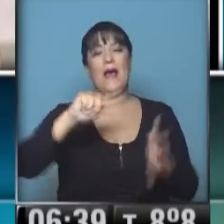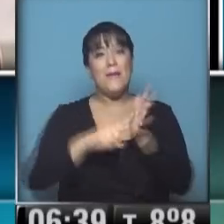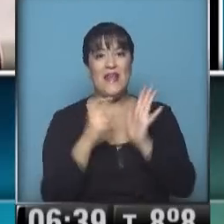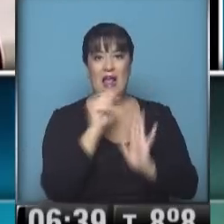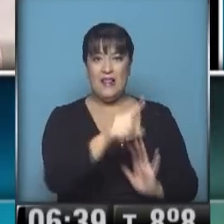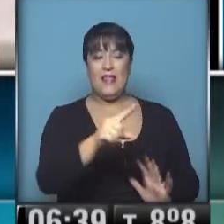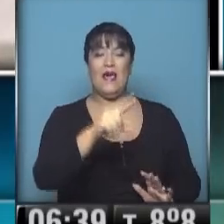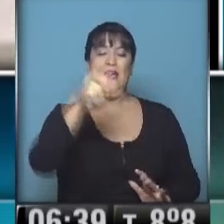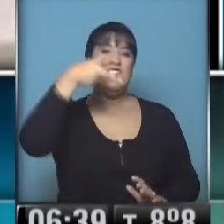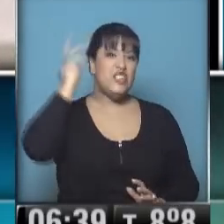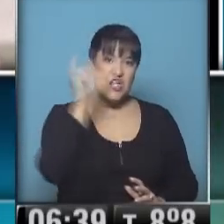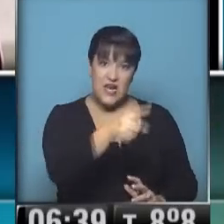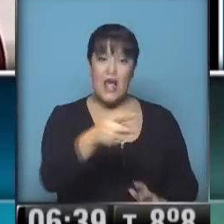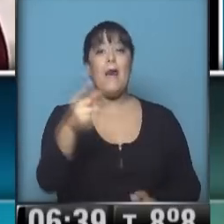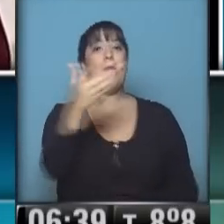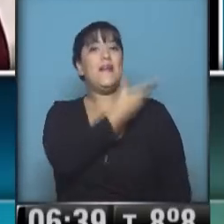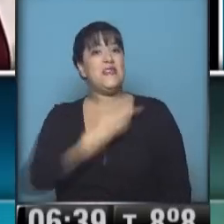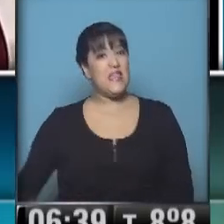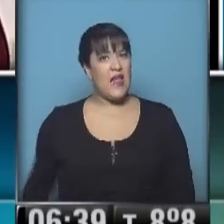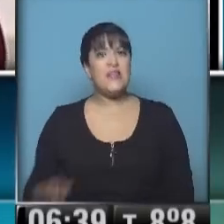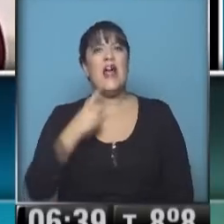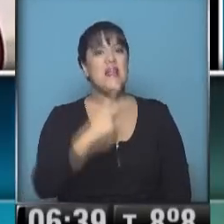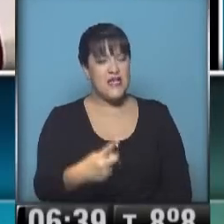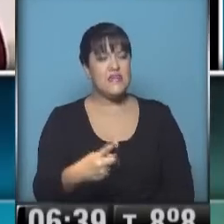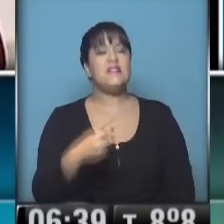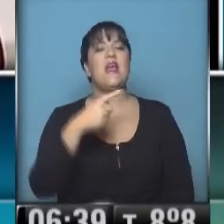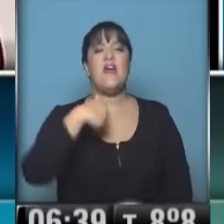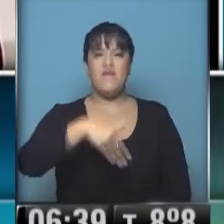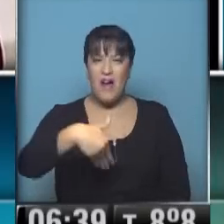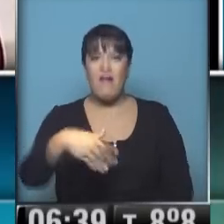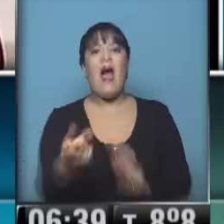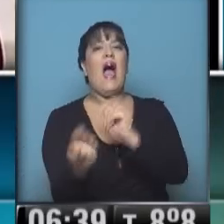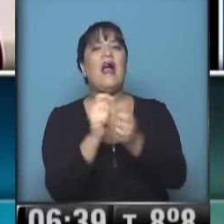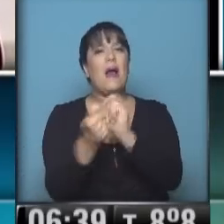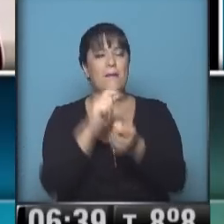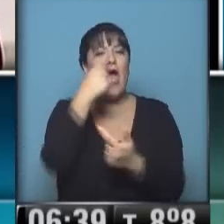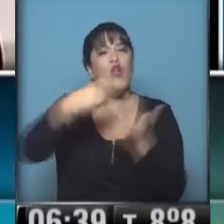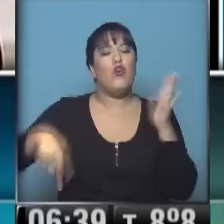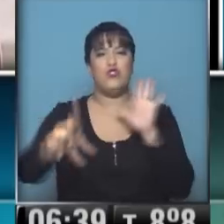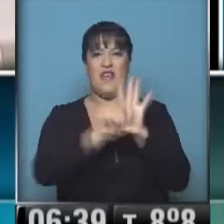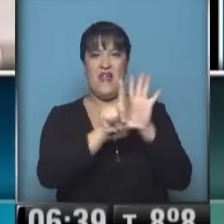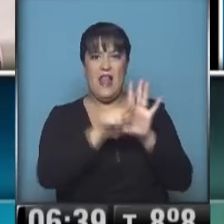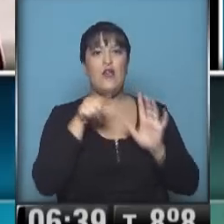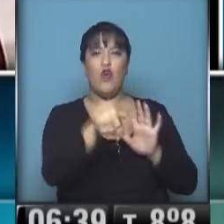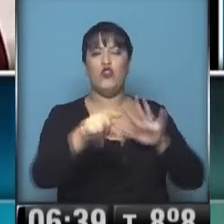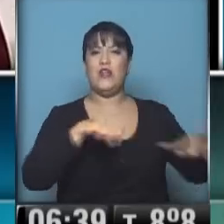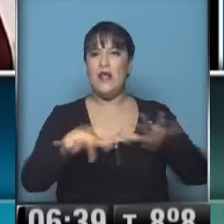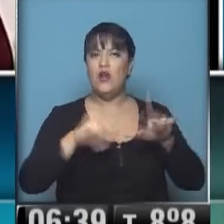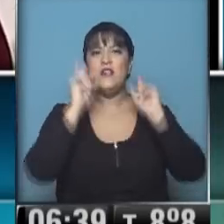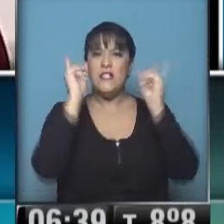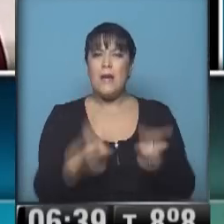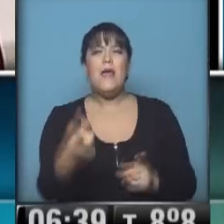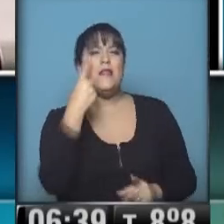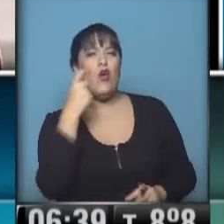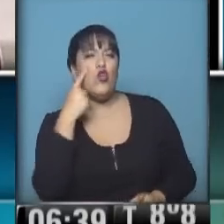Michelle Bachelet afirmó que promoverá reformas a la ley antiterrorista de inteligencia y de control de armas y explosivos.